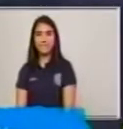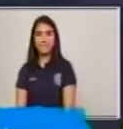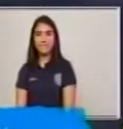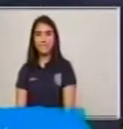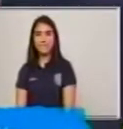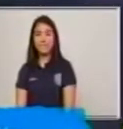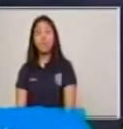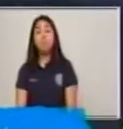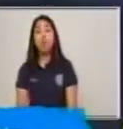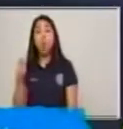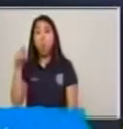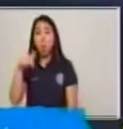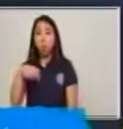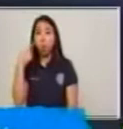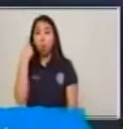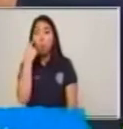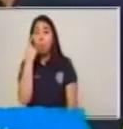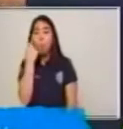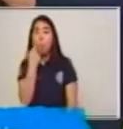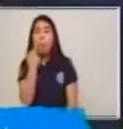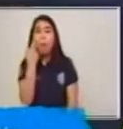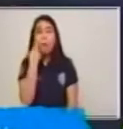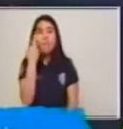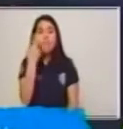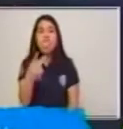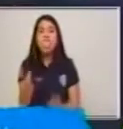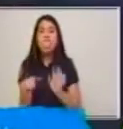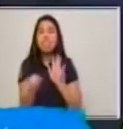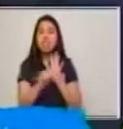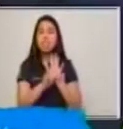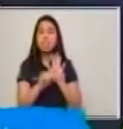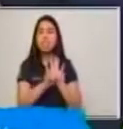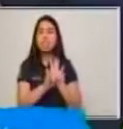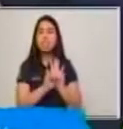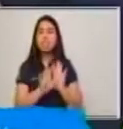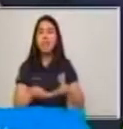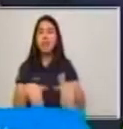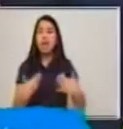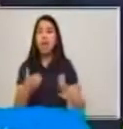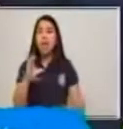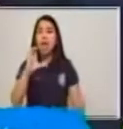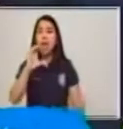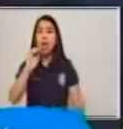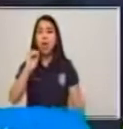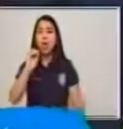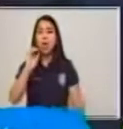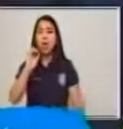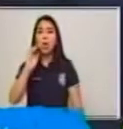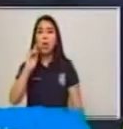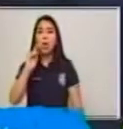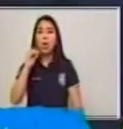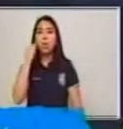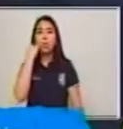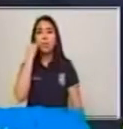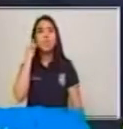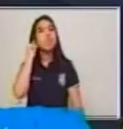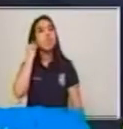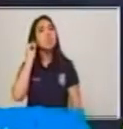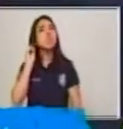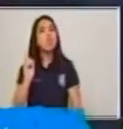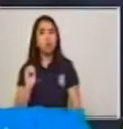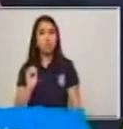el código, ¿cómo está este mensaje escrito?